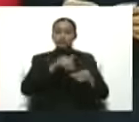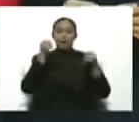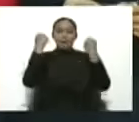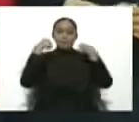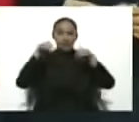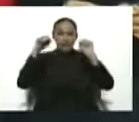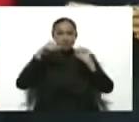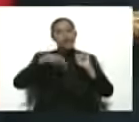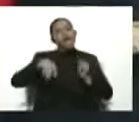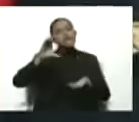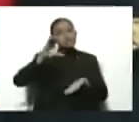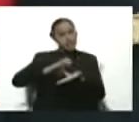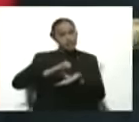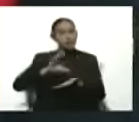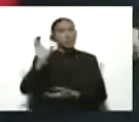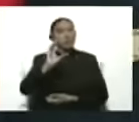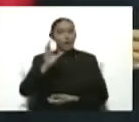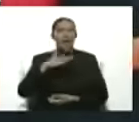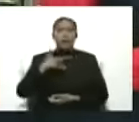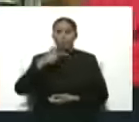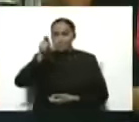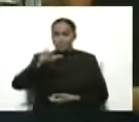centro de Caracas. ¿Puede él?